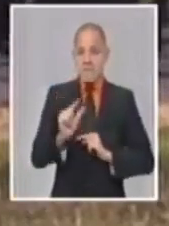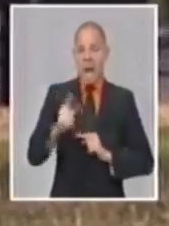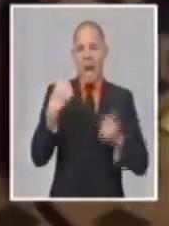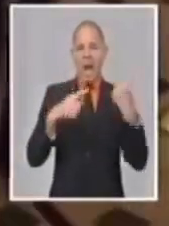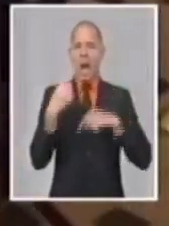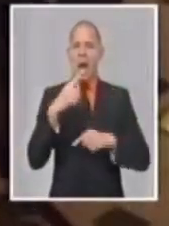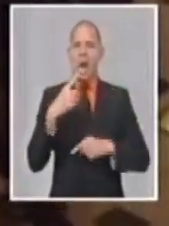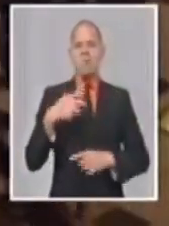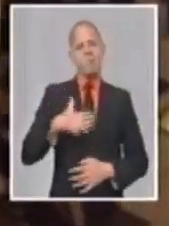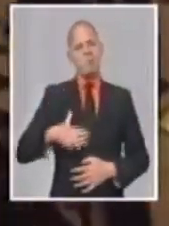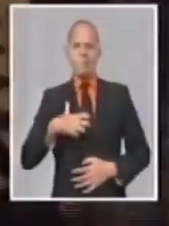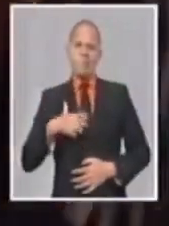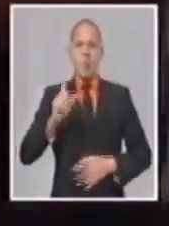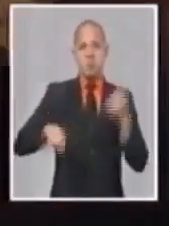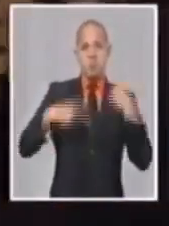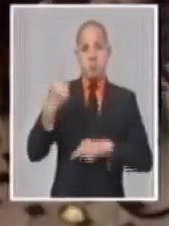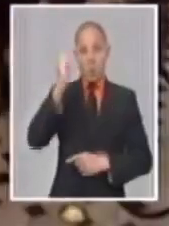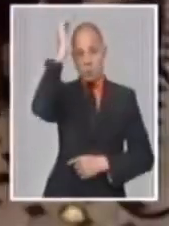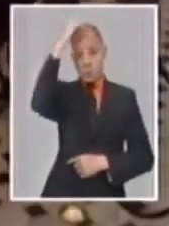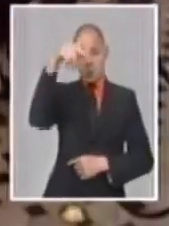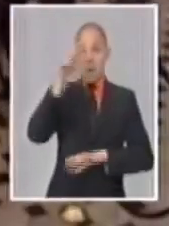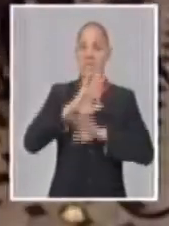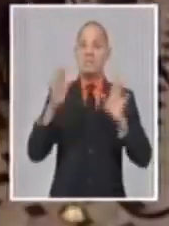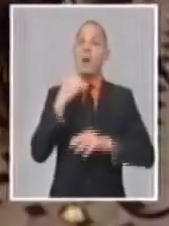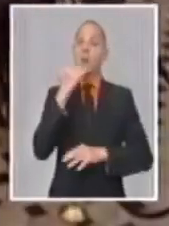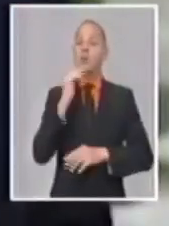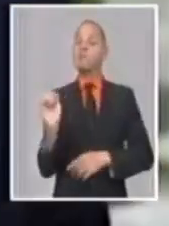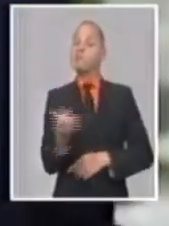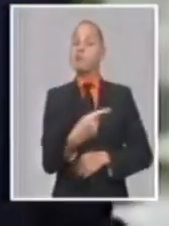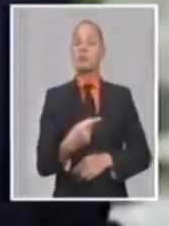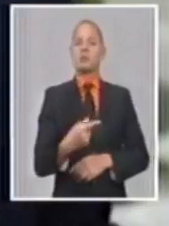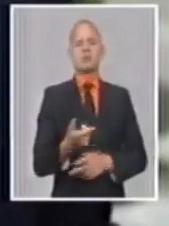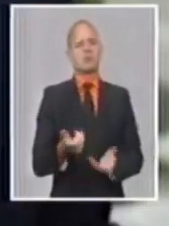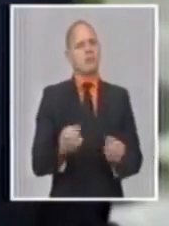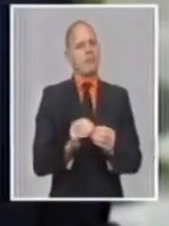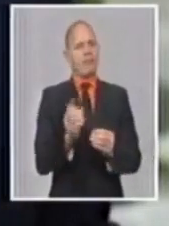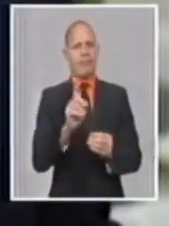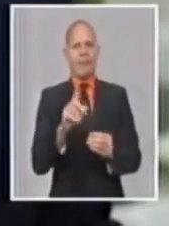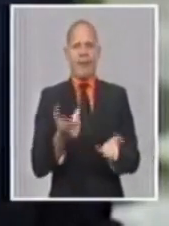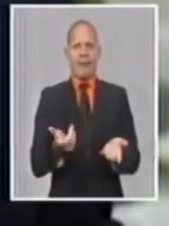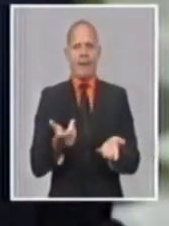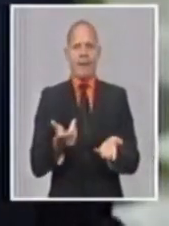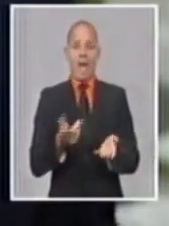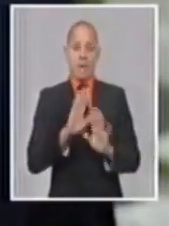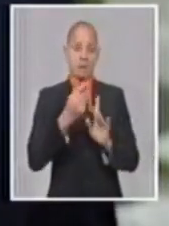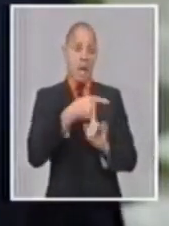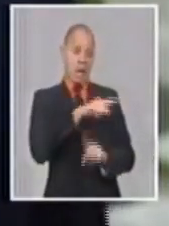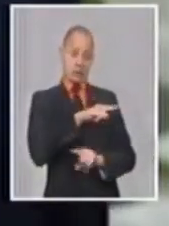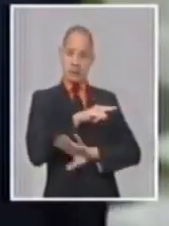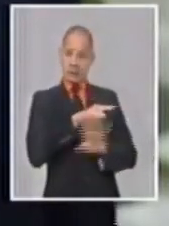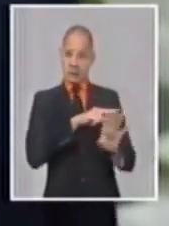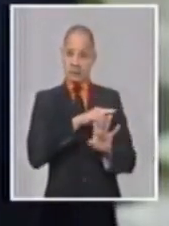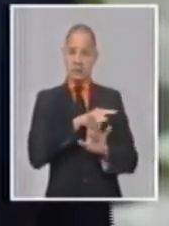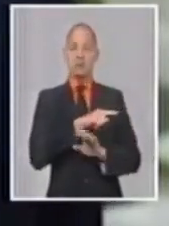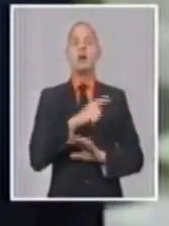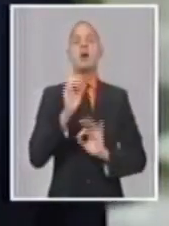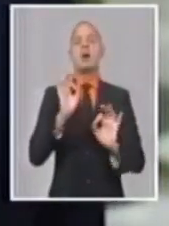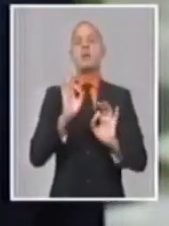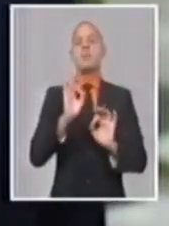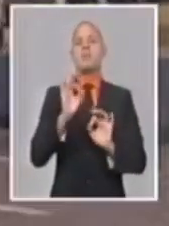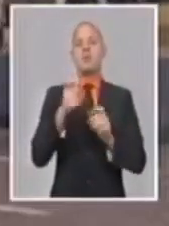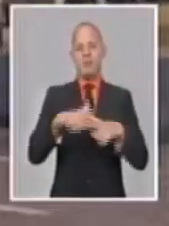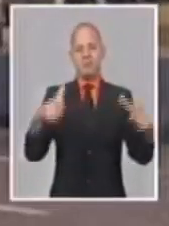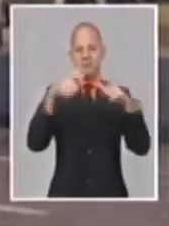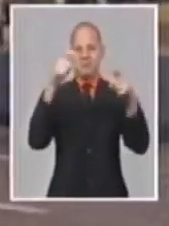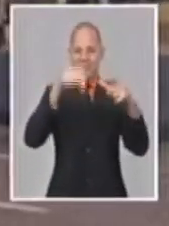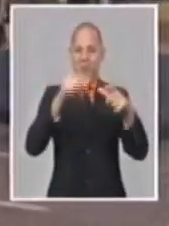dispersan. Hace una semana, mientras los asaltantes estaban dentro del edificio, Trump les dijo en un vídeo, ahora, iros a casa, os quiero.